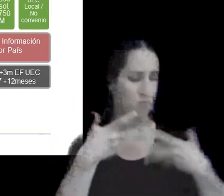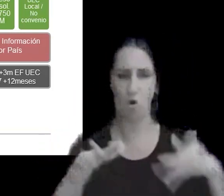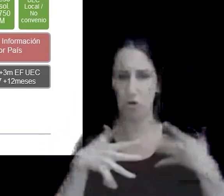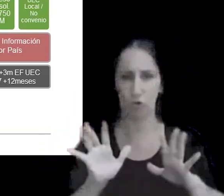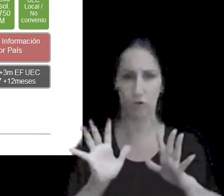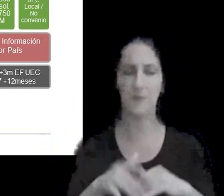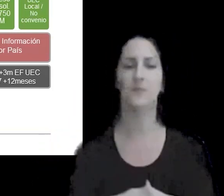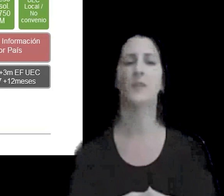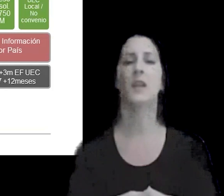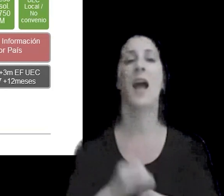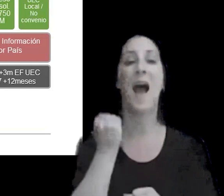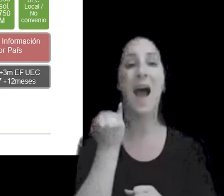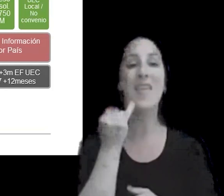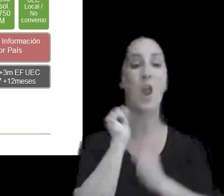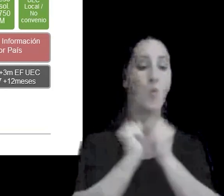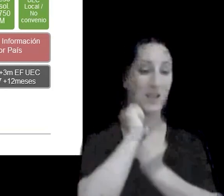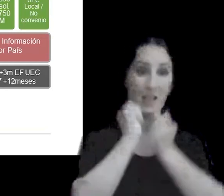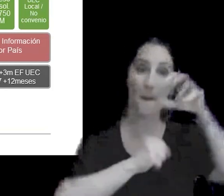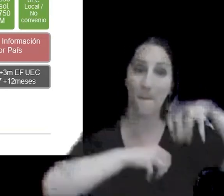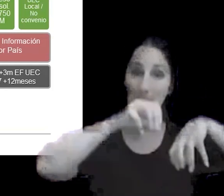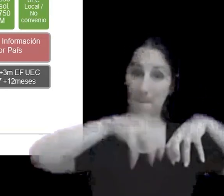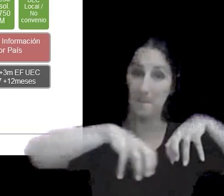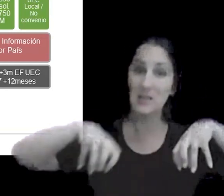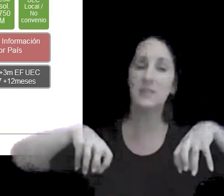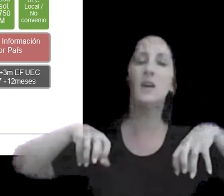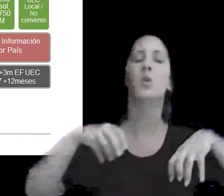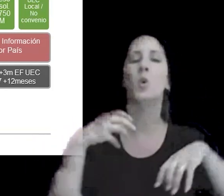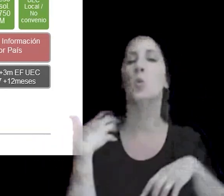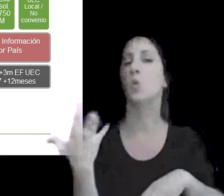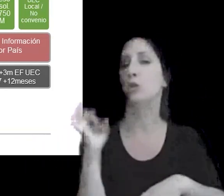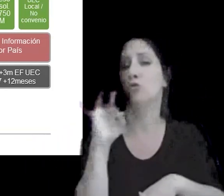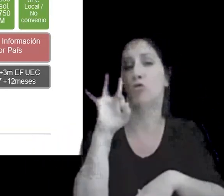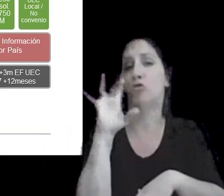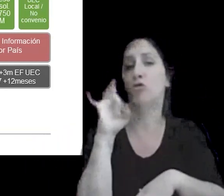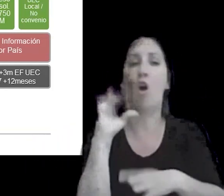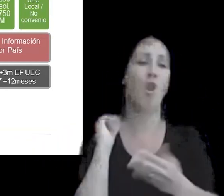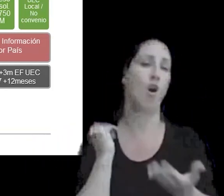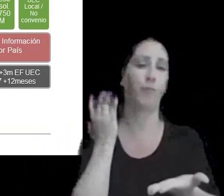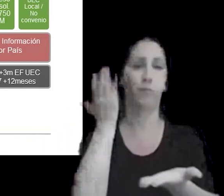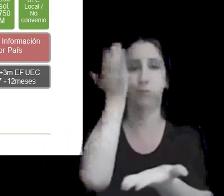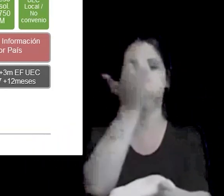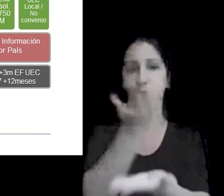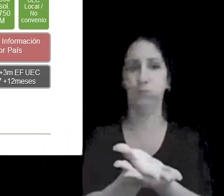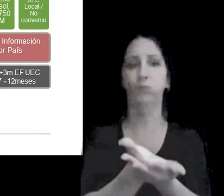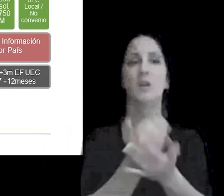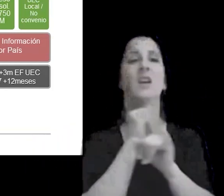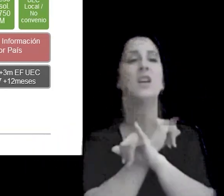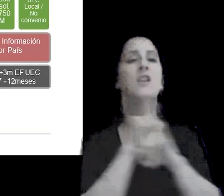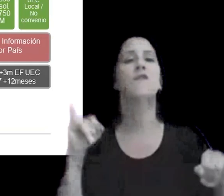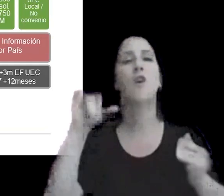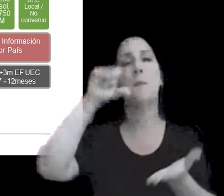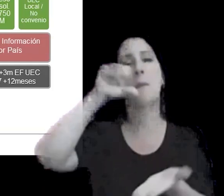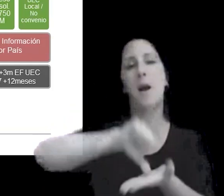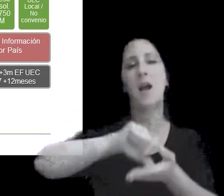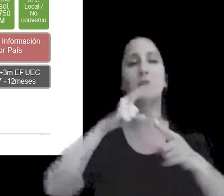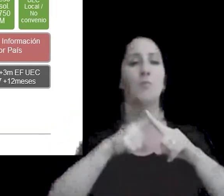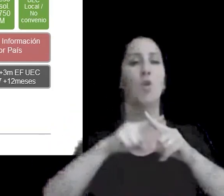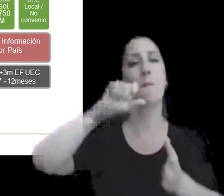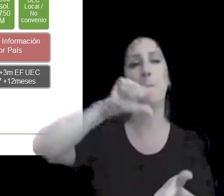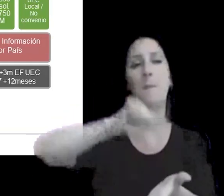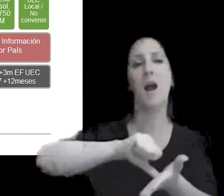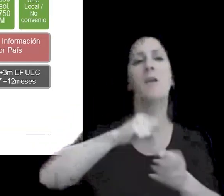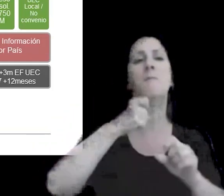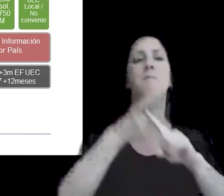que hay entidades que pueden solamente tener que presentar informe país por país o régimen de